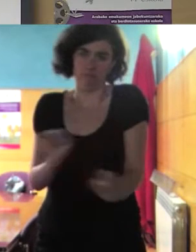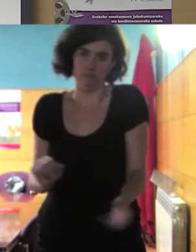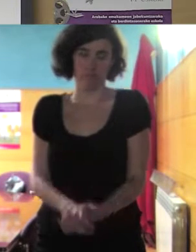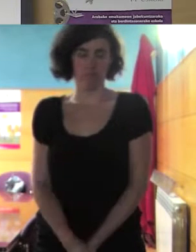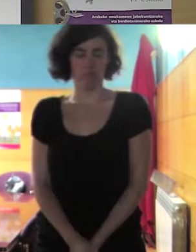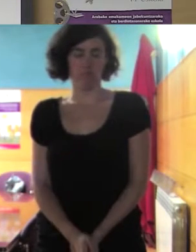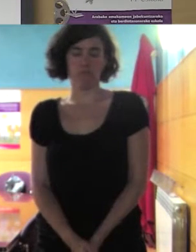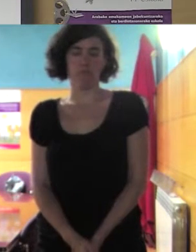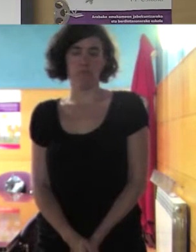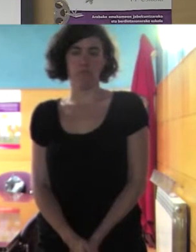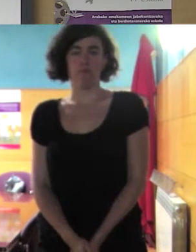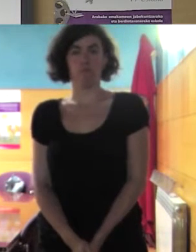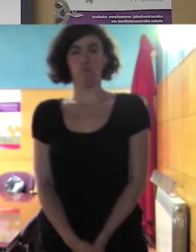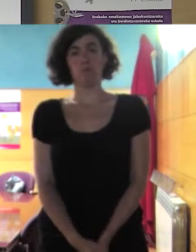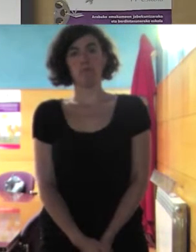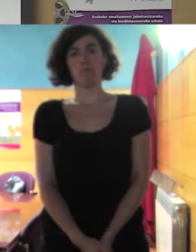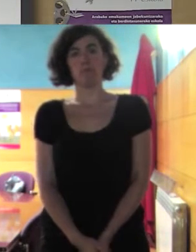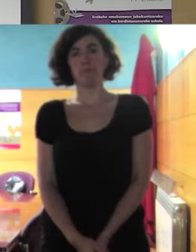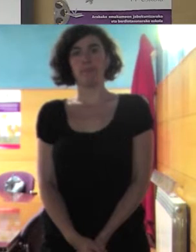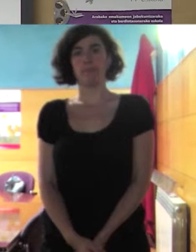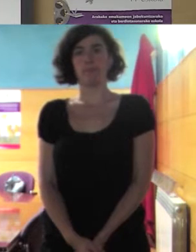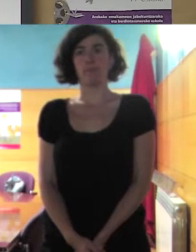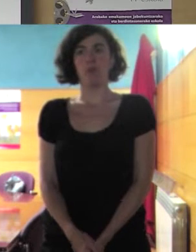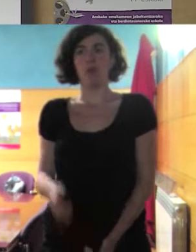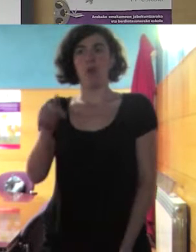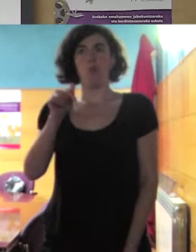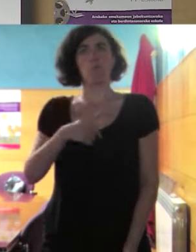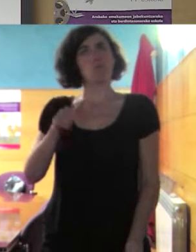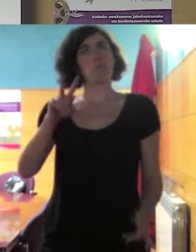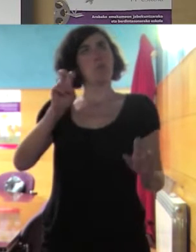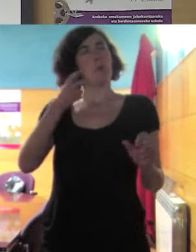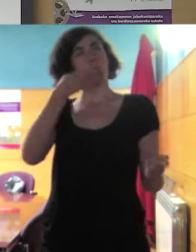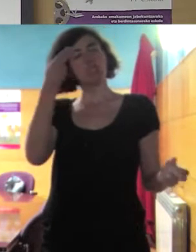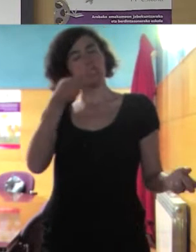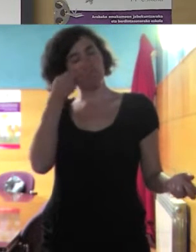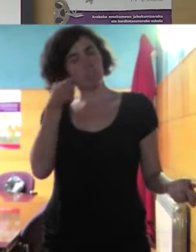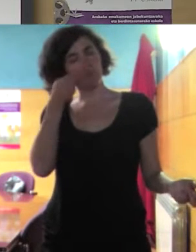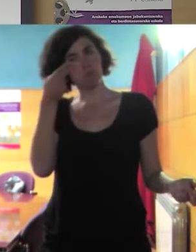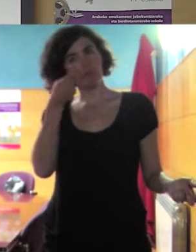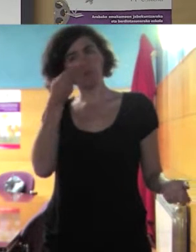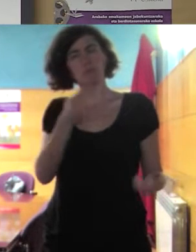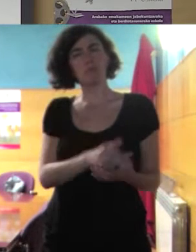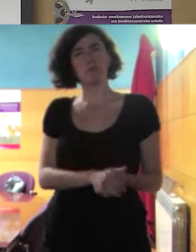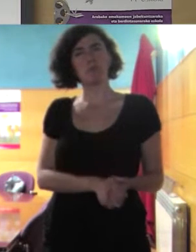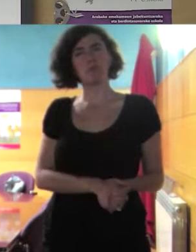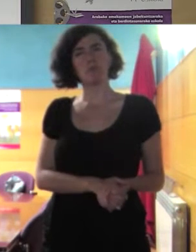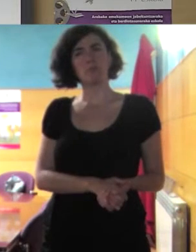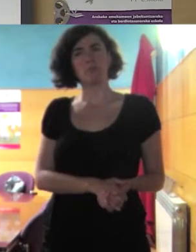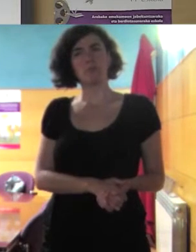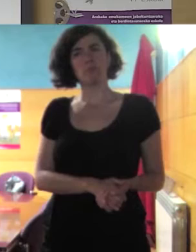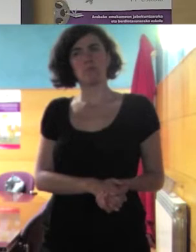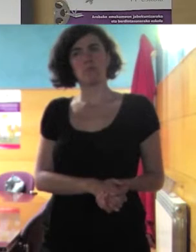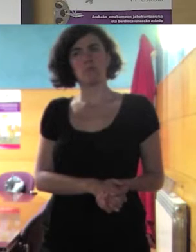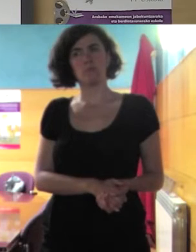aquí tenemos también pues yo creo que un mundo muy interesante ¿no? y y leo solo lo que